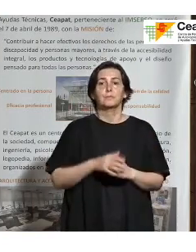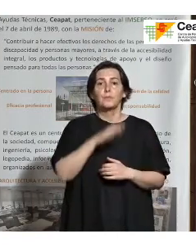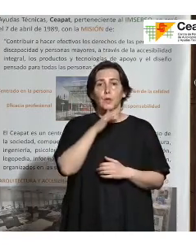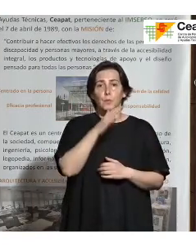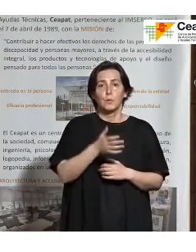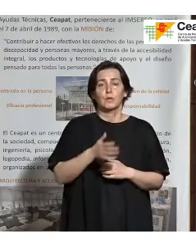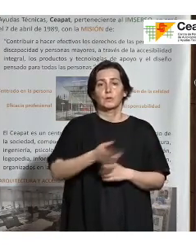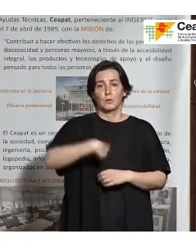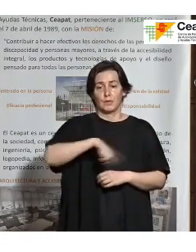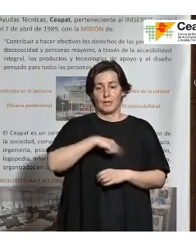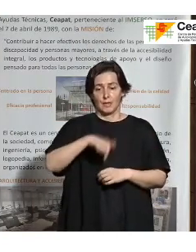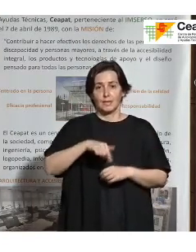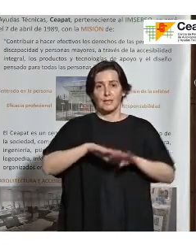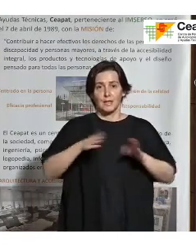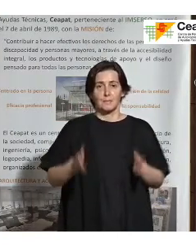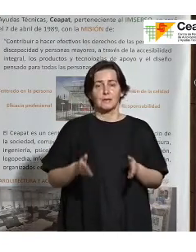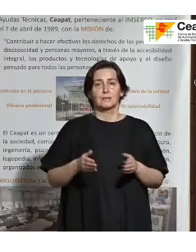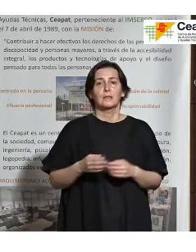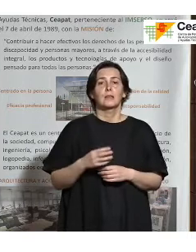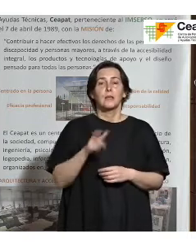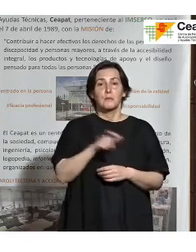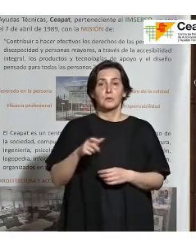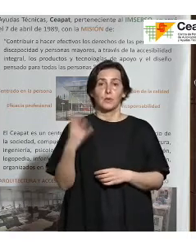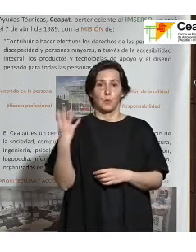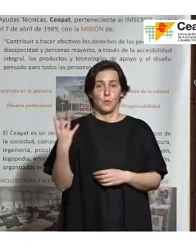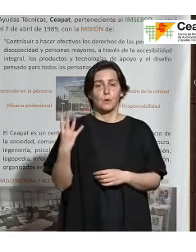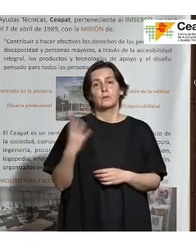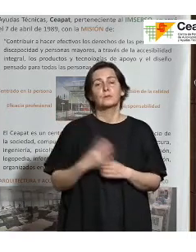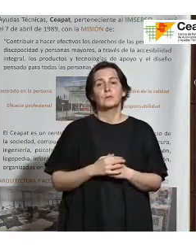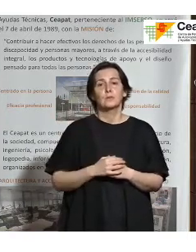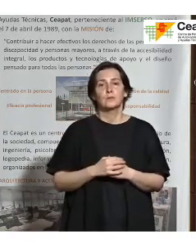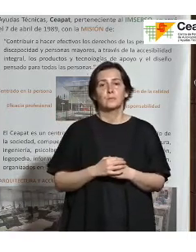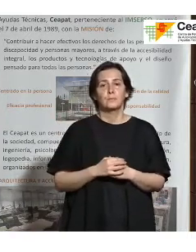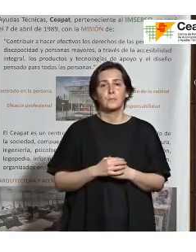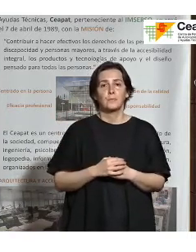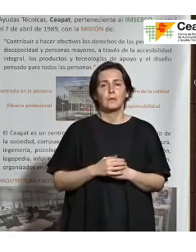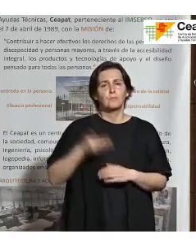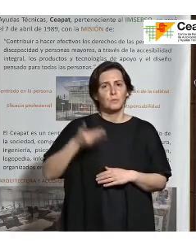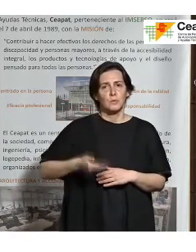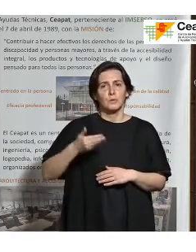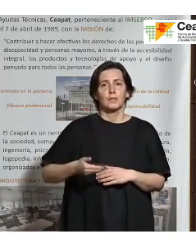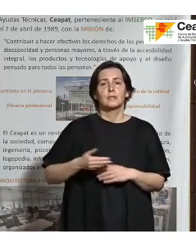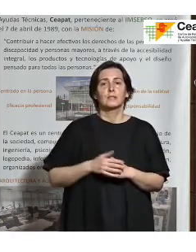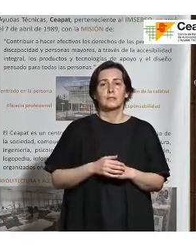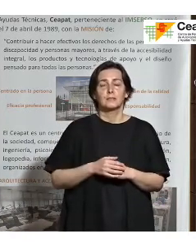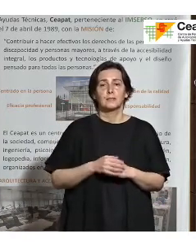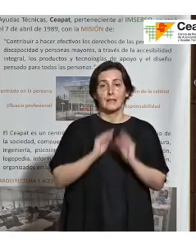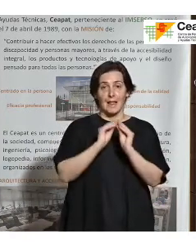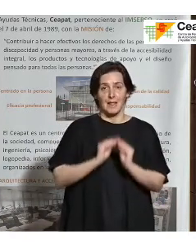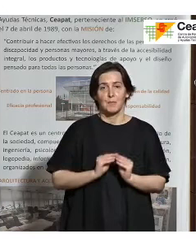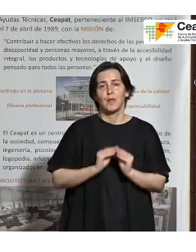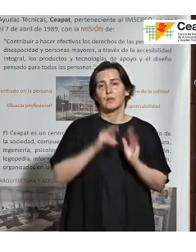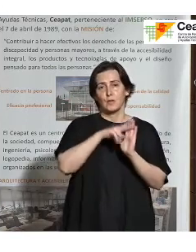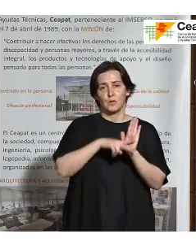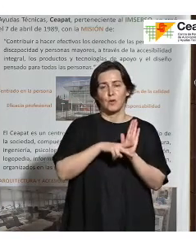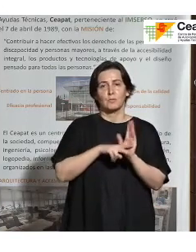estamos aquí en la mesa con cuatro personas que han sido claves en la elaboración de